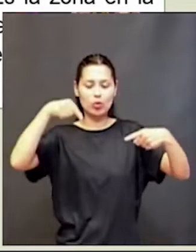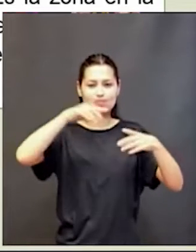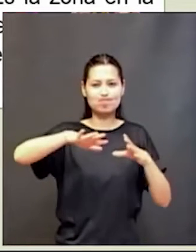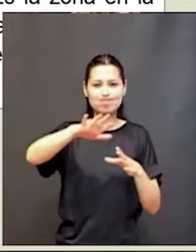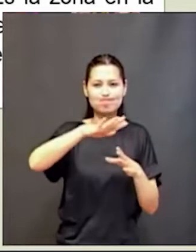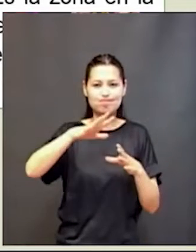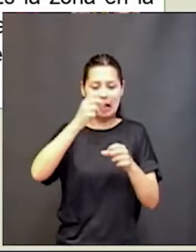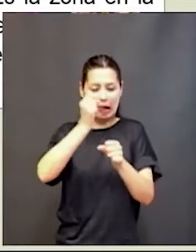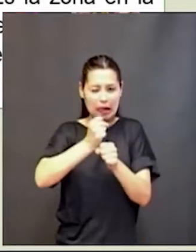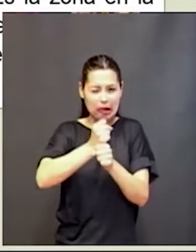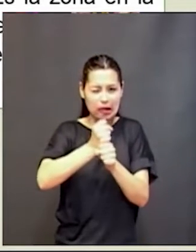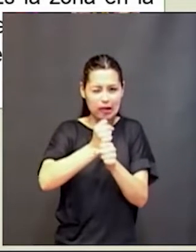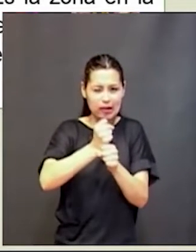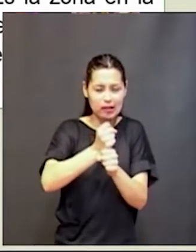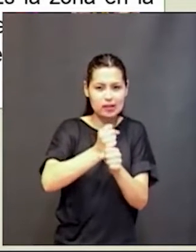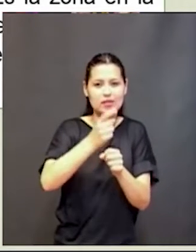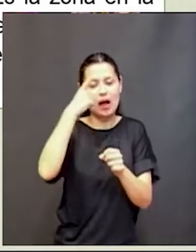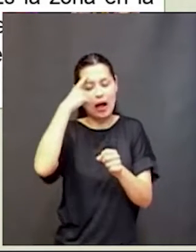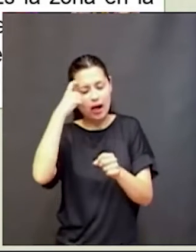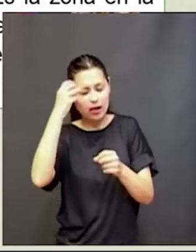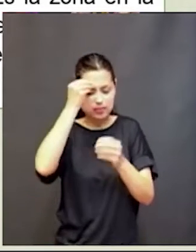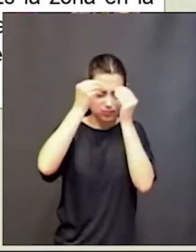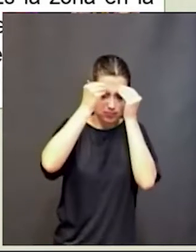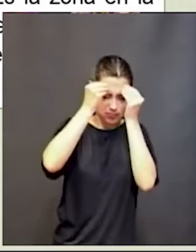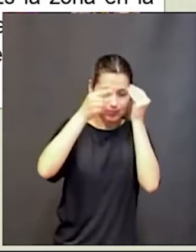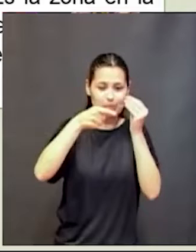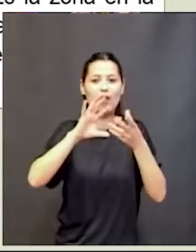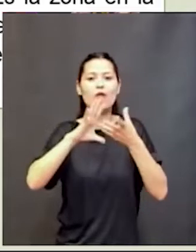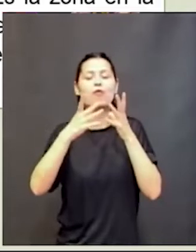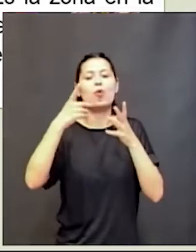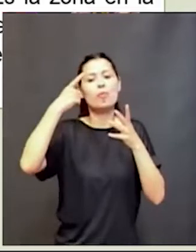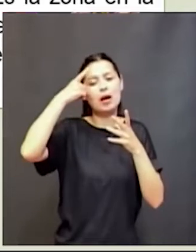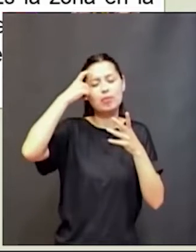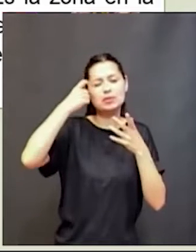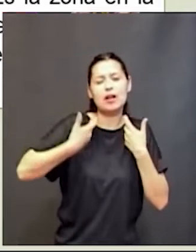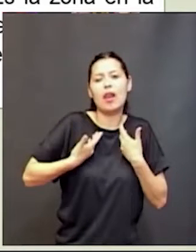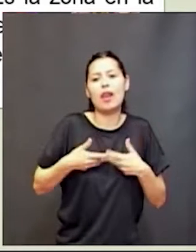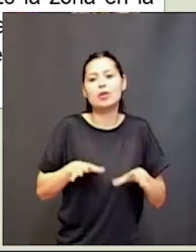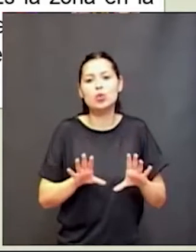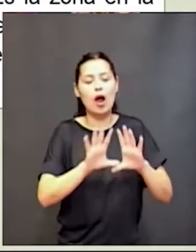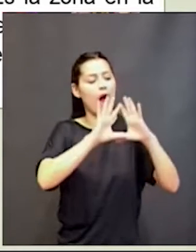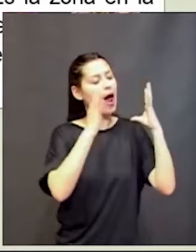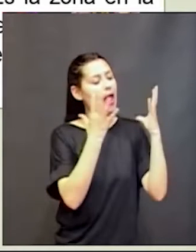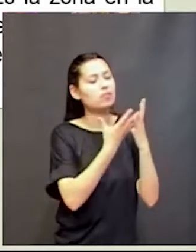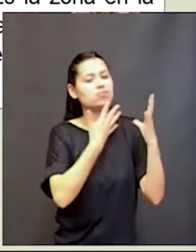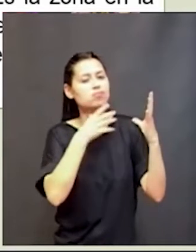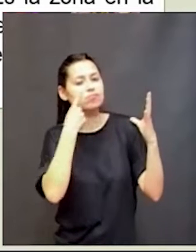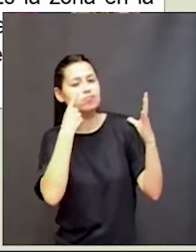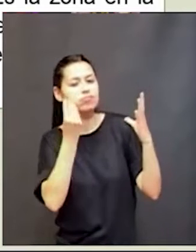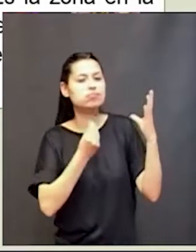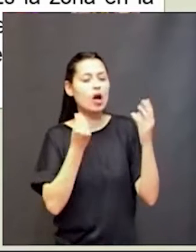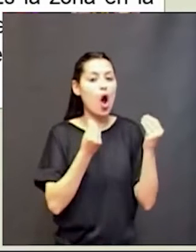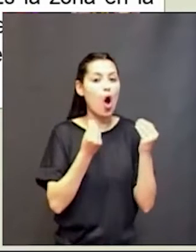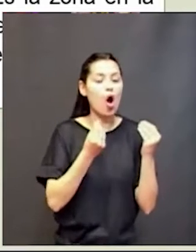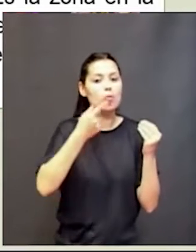viene y trae de su información natural, lo que se llama aprendizaje incidental, el conocimiento del mundo y lo que vamos a enseñar a nuestro